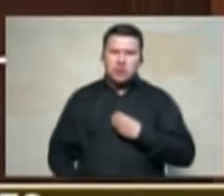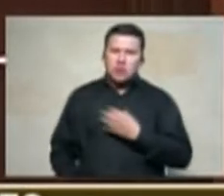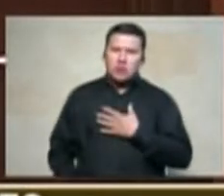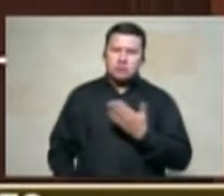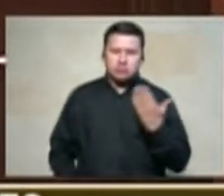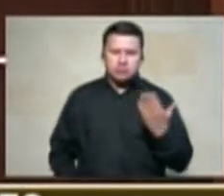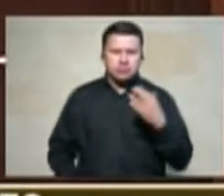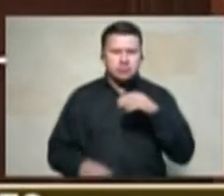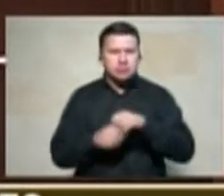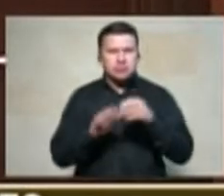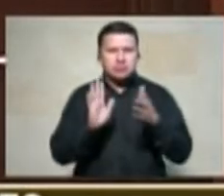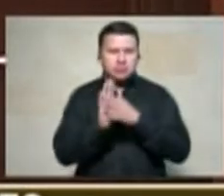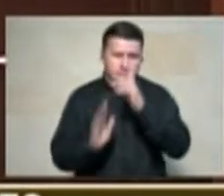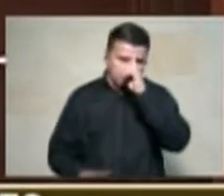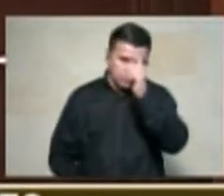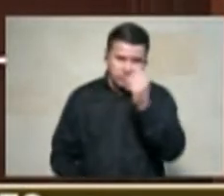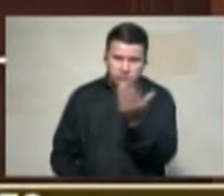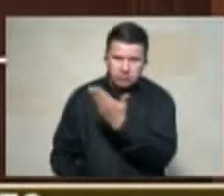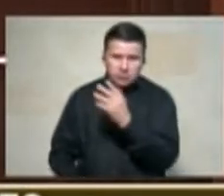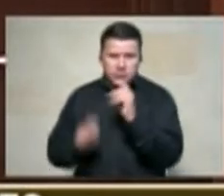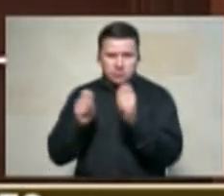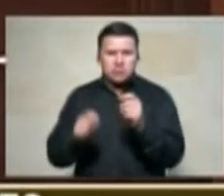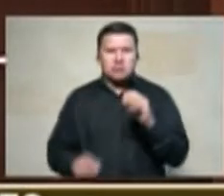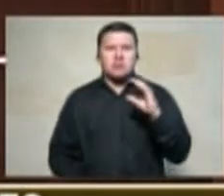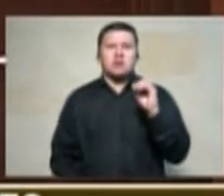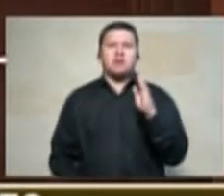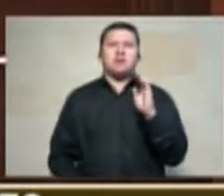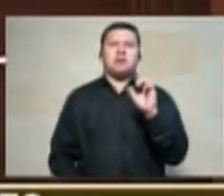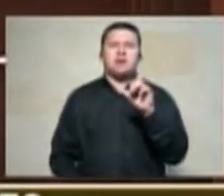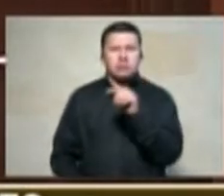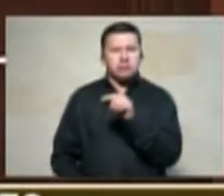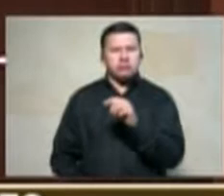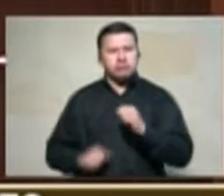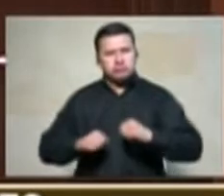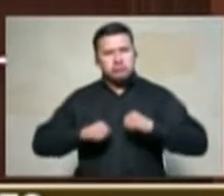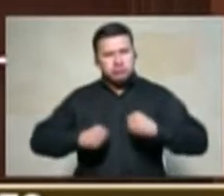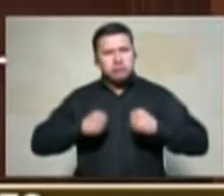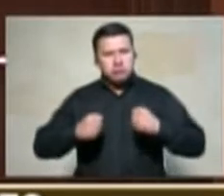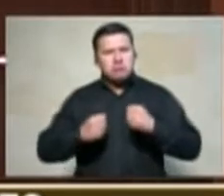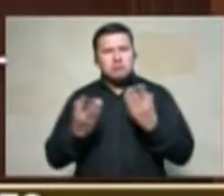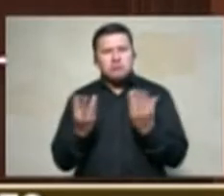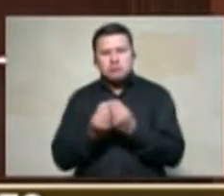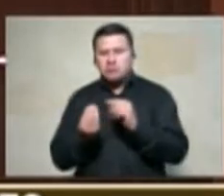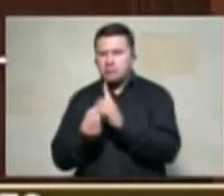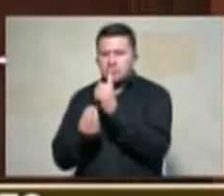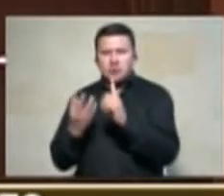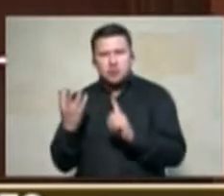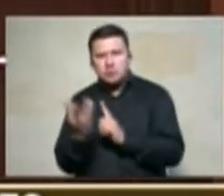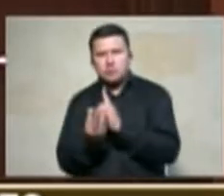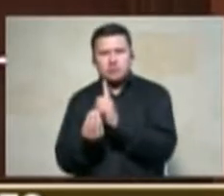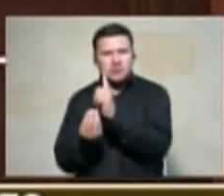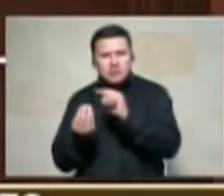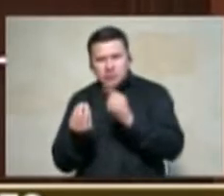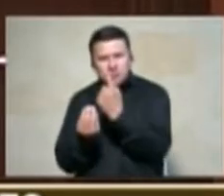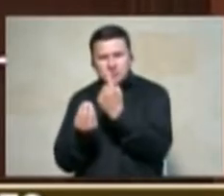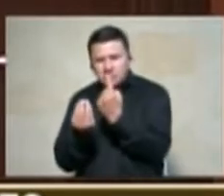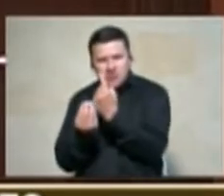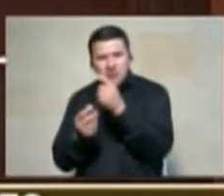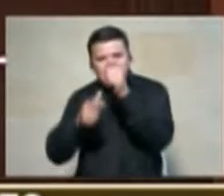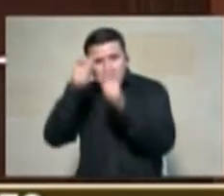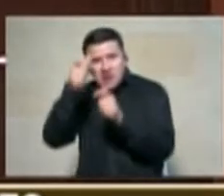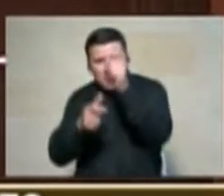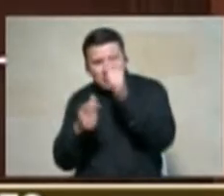representante cabal de acudir en ese momento a la comisión primera de cámara y discutir un poco allí